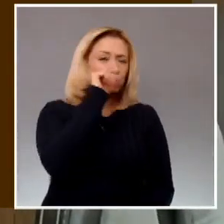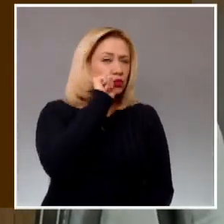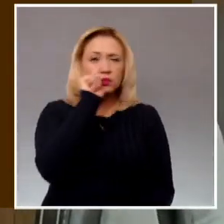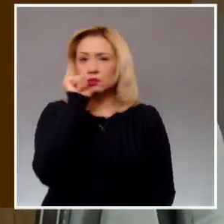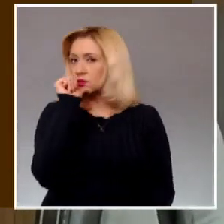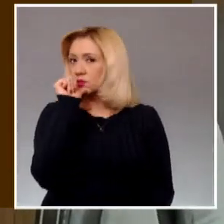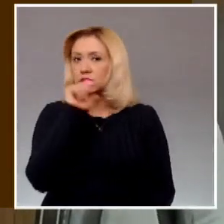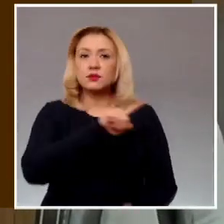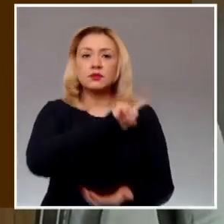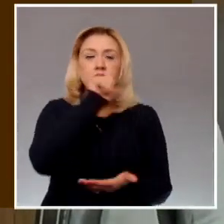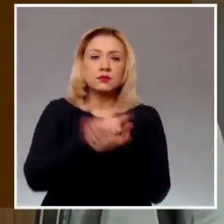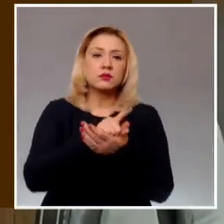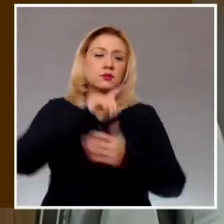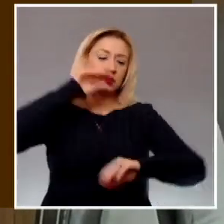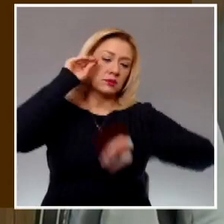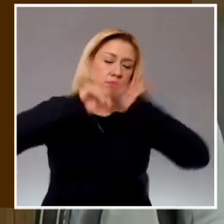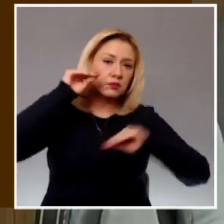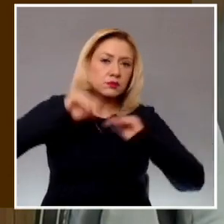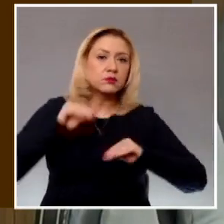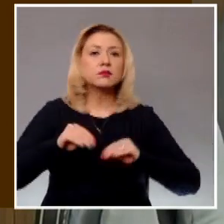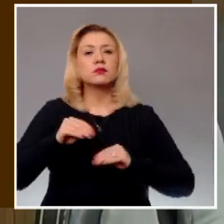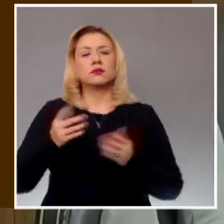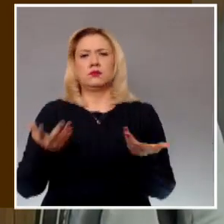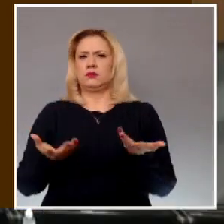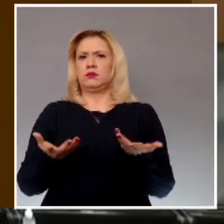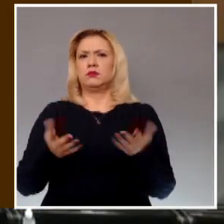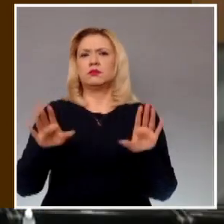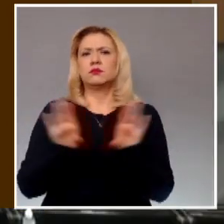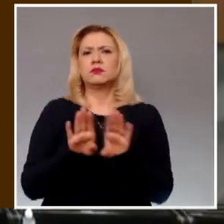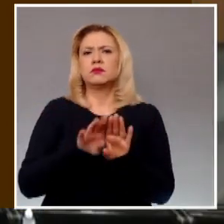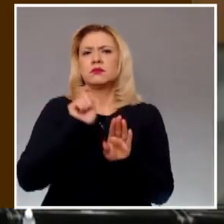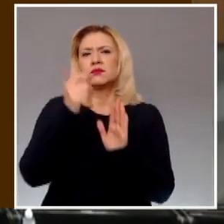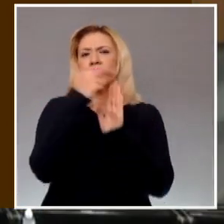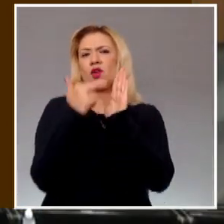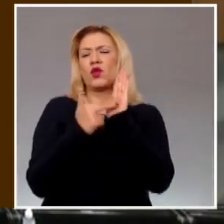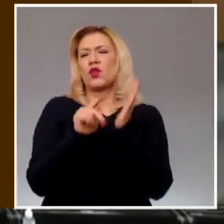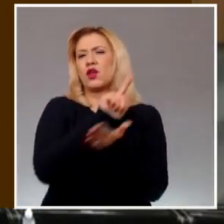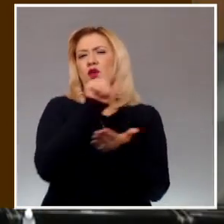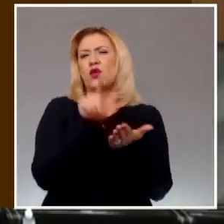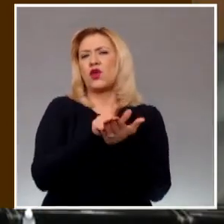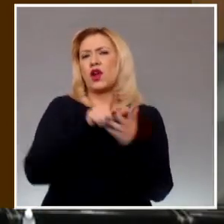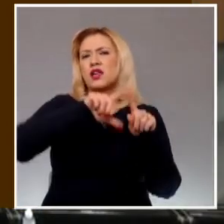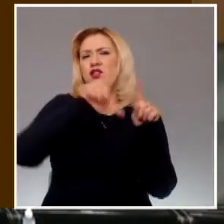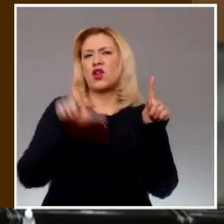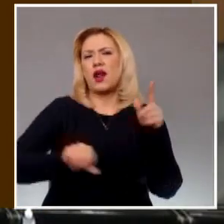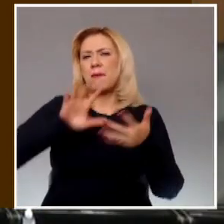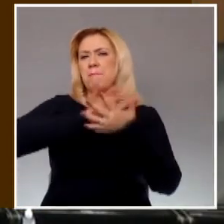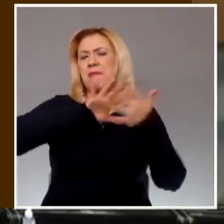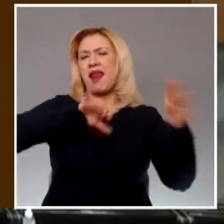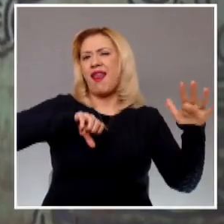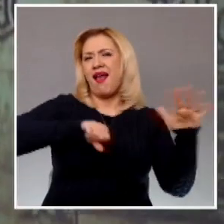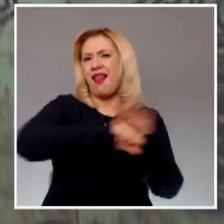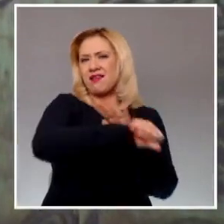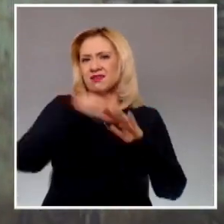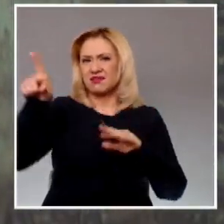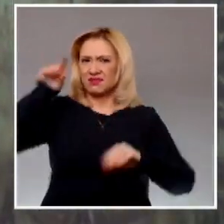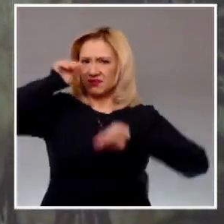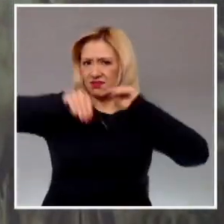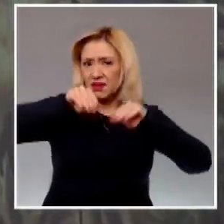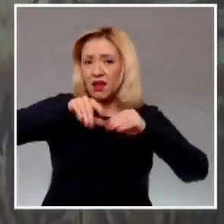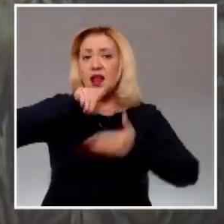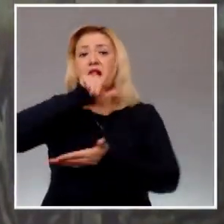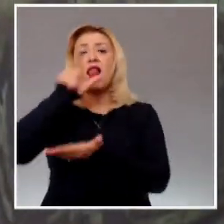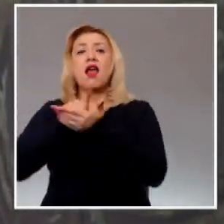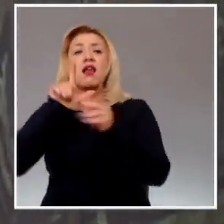la aplicación supletoria del Código Nacional de Procedimientos Penales y de la Ley Nacional de Ejecución Penal.